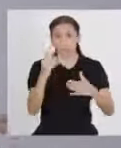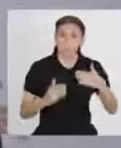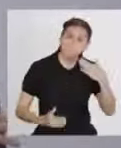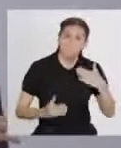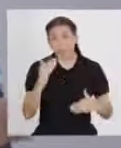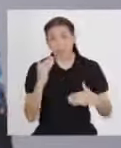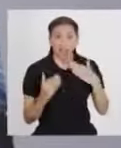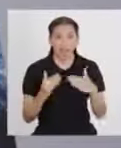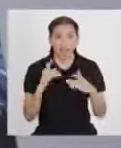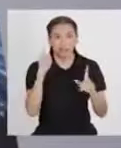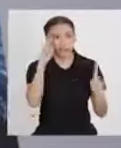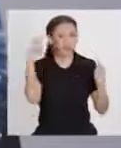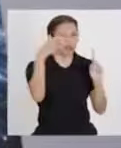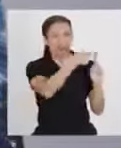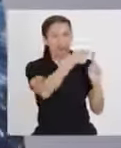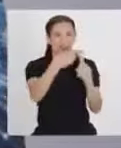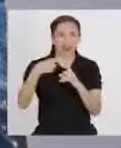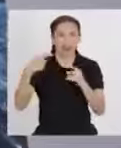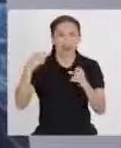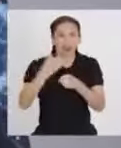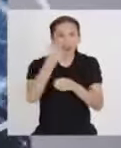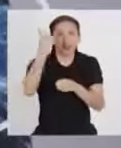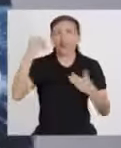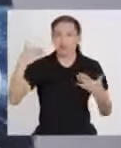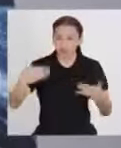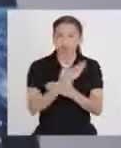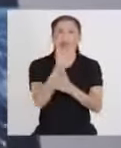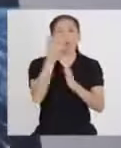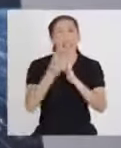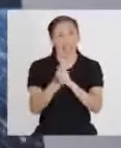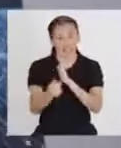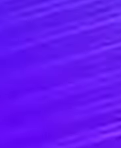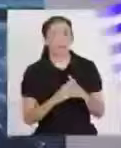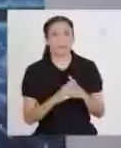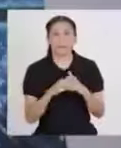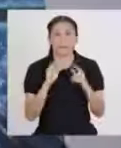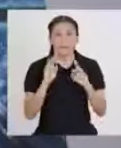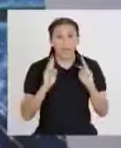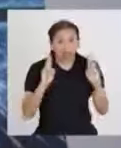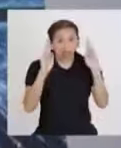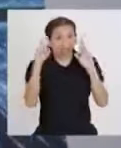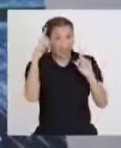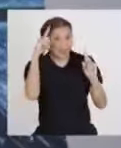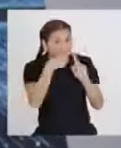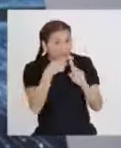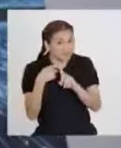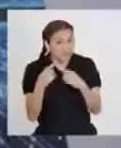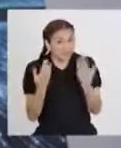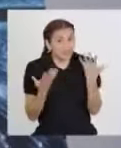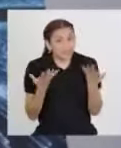Makamot logrará ganar una nueva habilidad. ¿Lo lograrán?